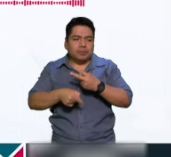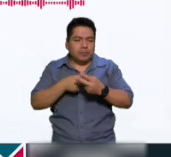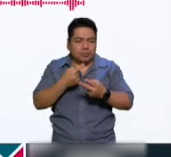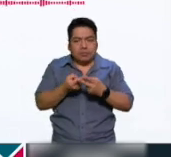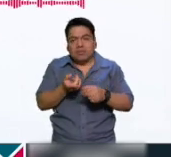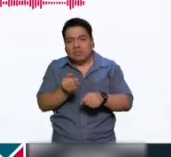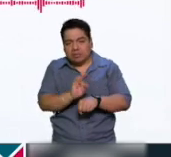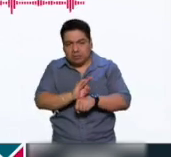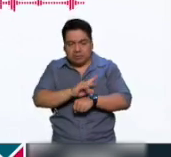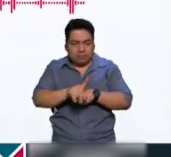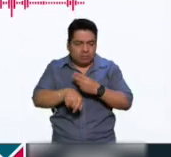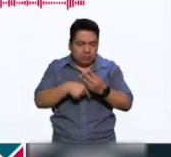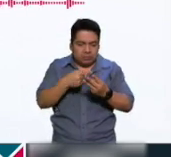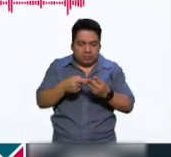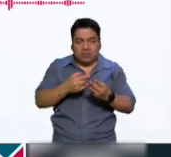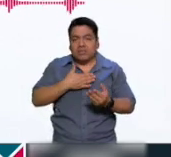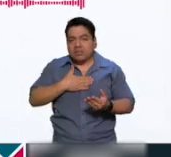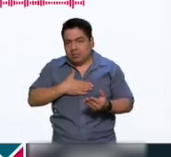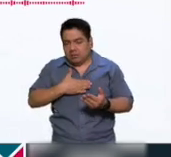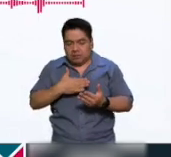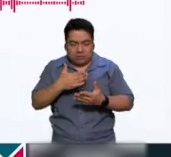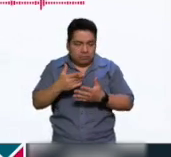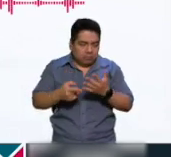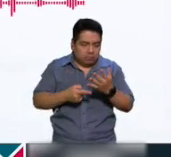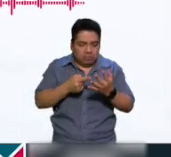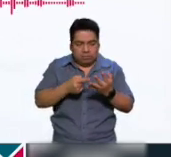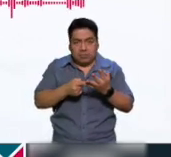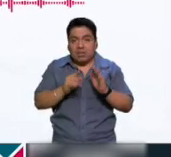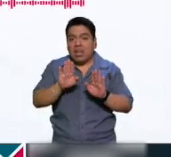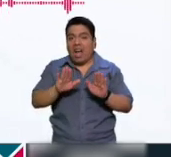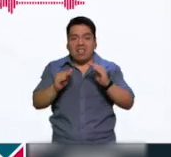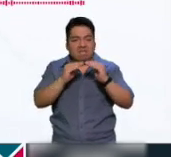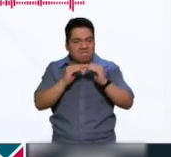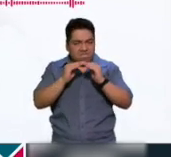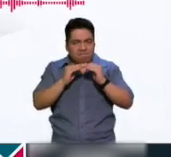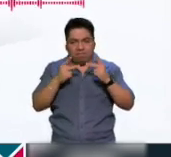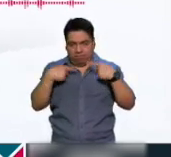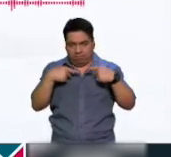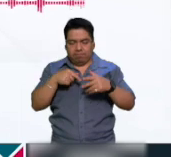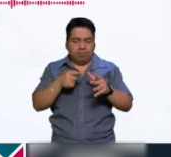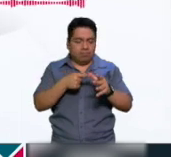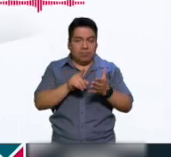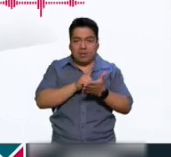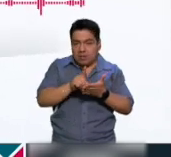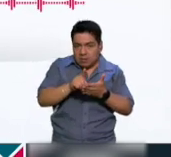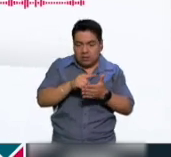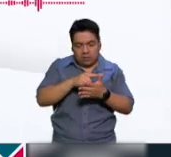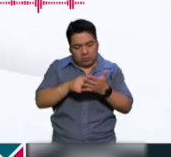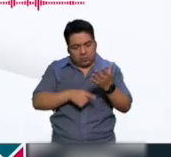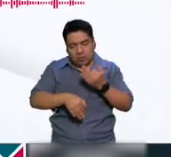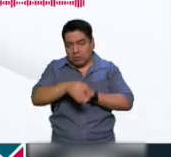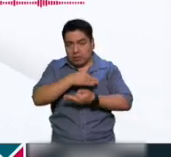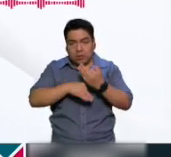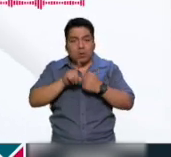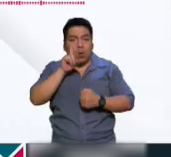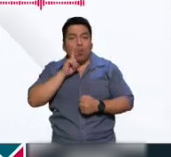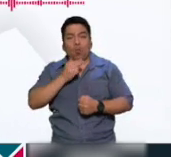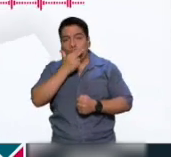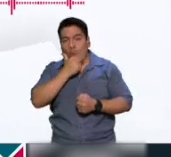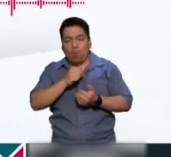defensa, de la justicia, de la democracia, de los derechos, de todas y de todos.